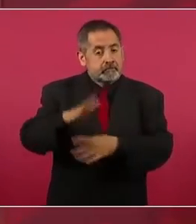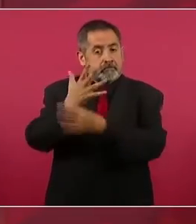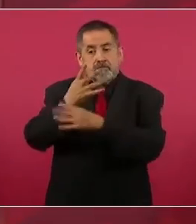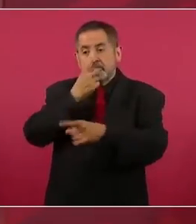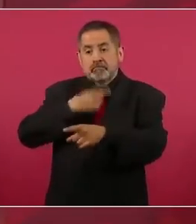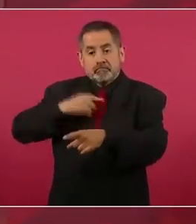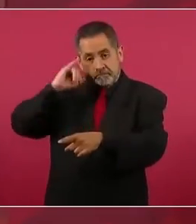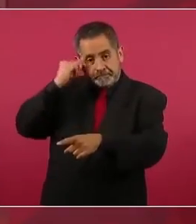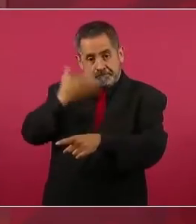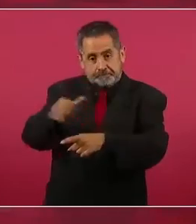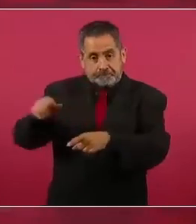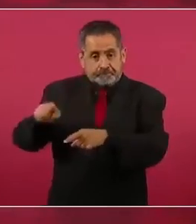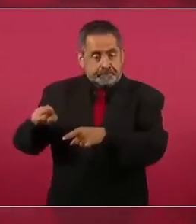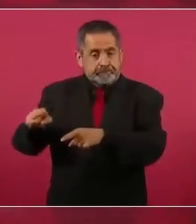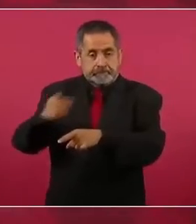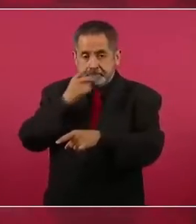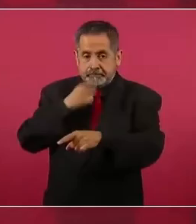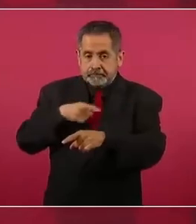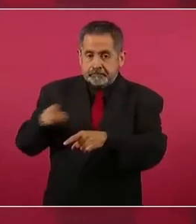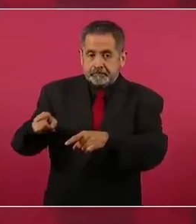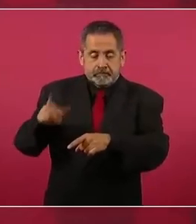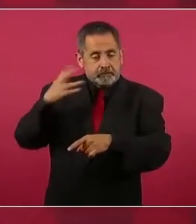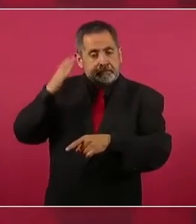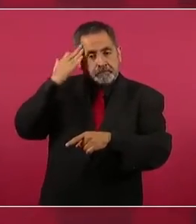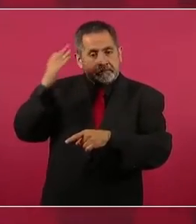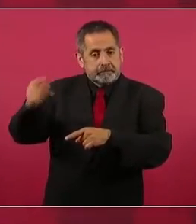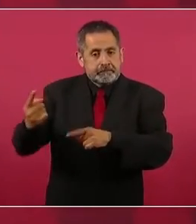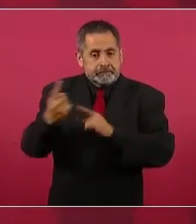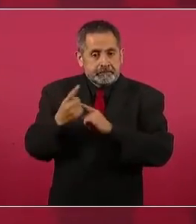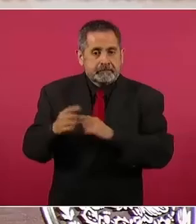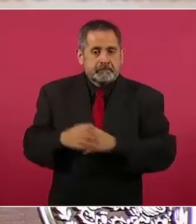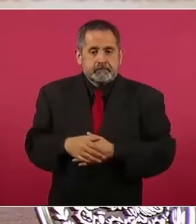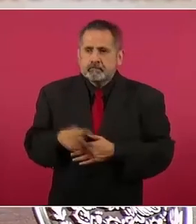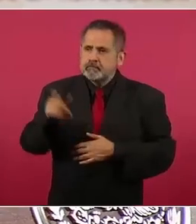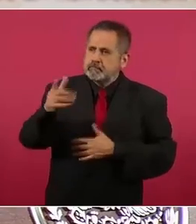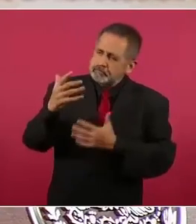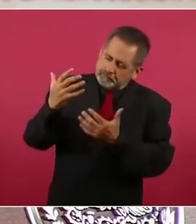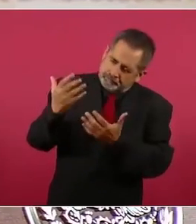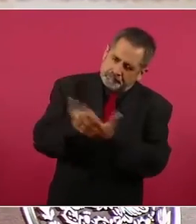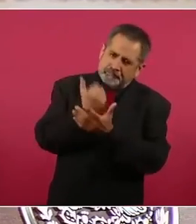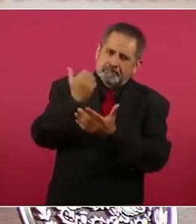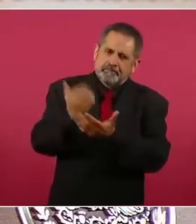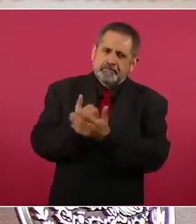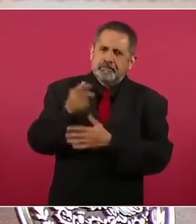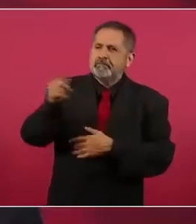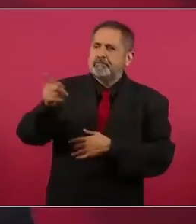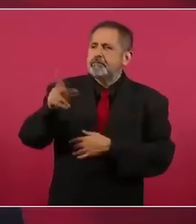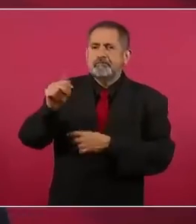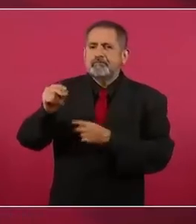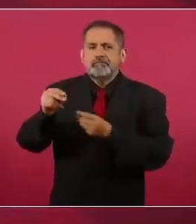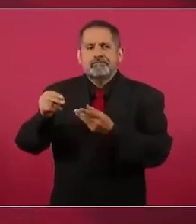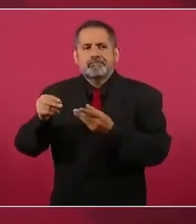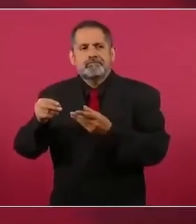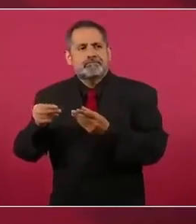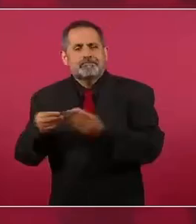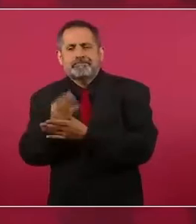en ese tiempo, ganaste, pero no saliste.